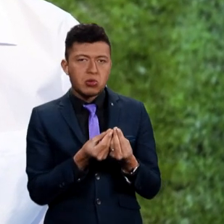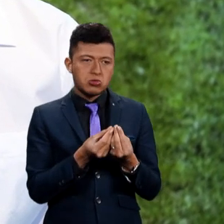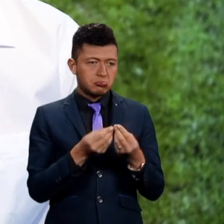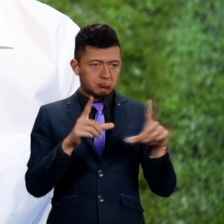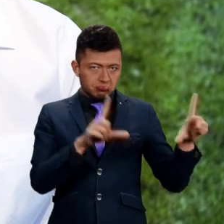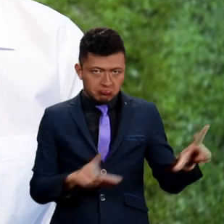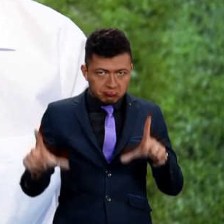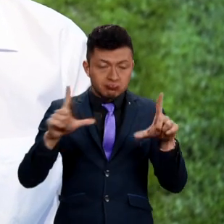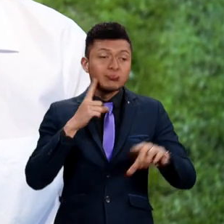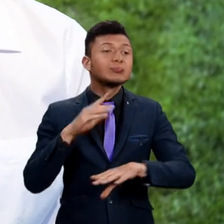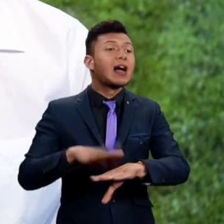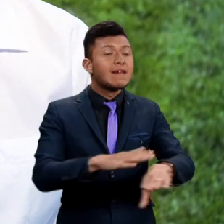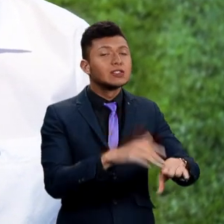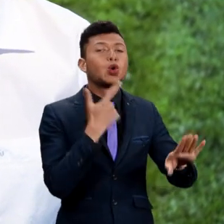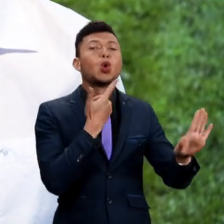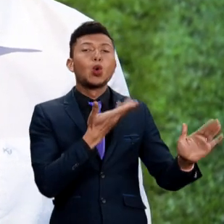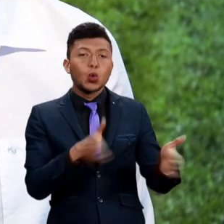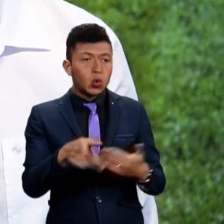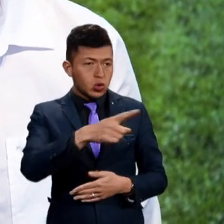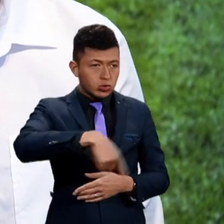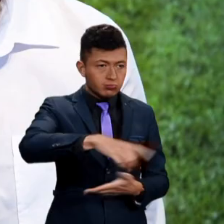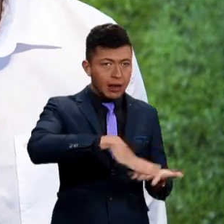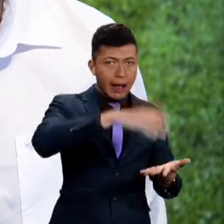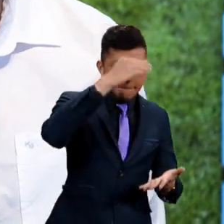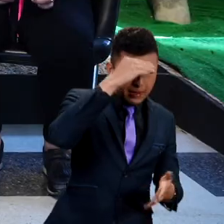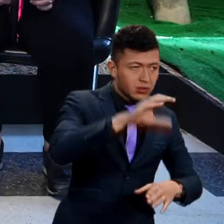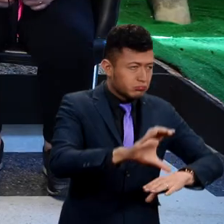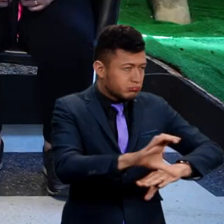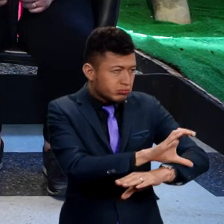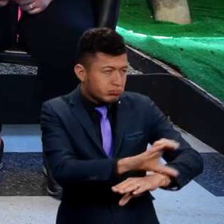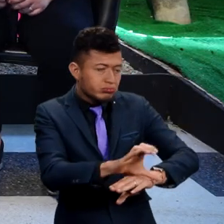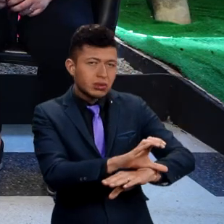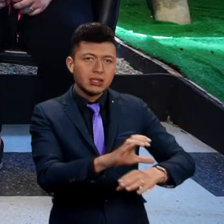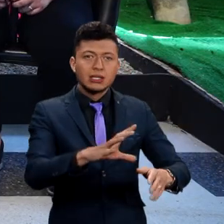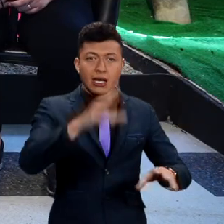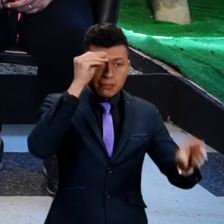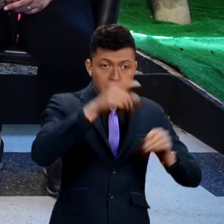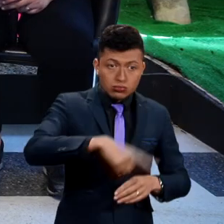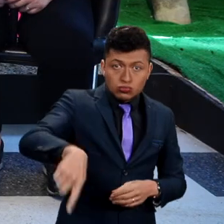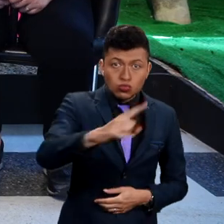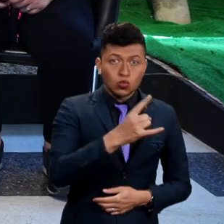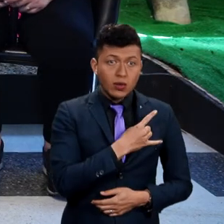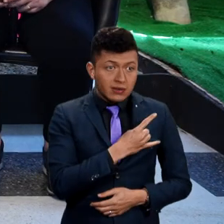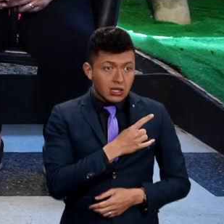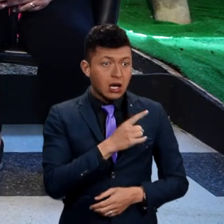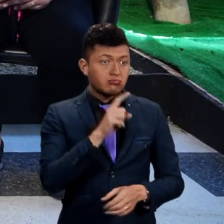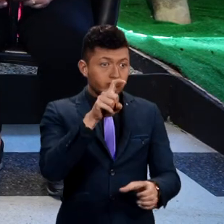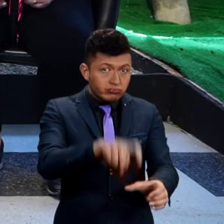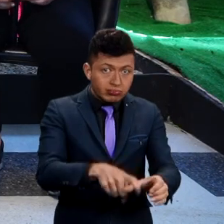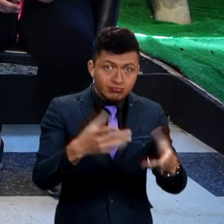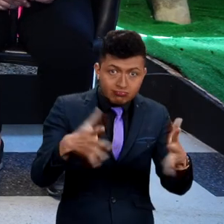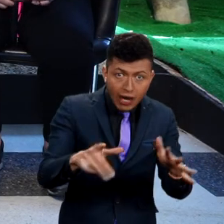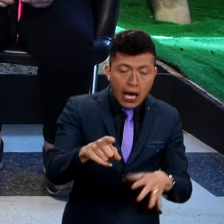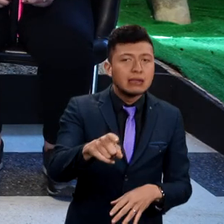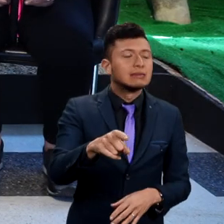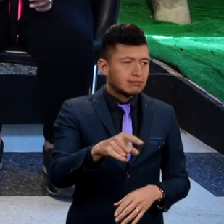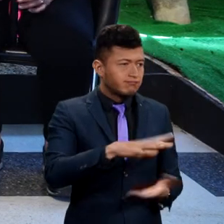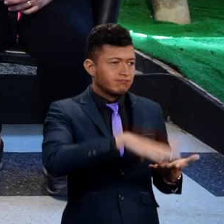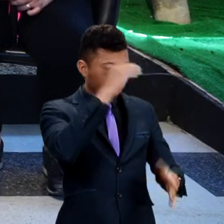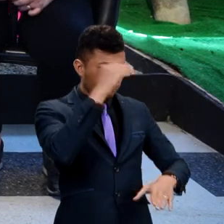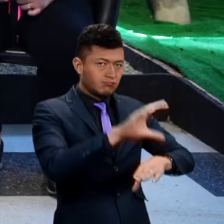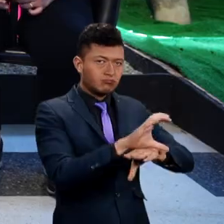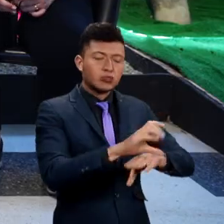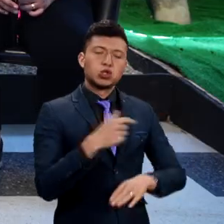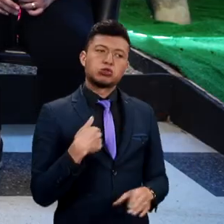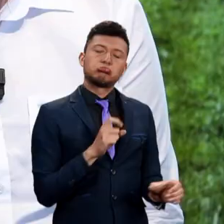grupo de egresados, nos dijo miren chicos va a haber un curso para poder aprender a manejar sus computadores, ustedes que están en la universidad